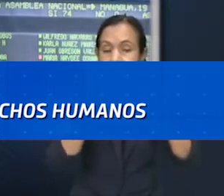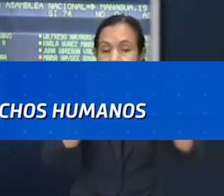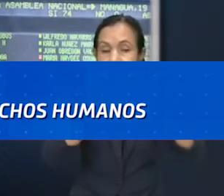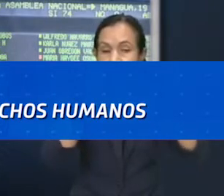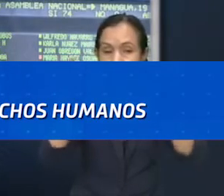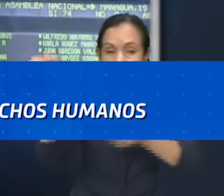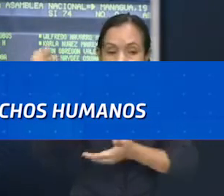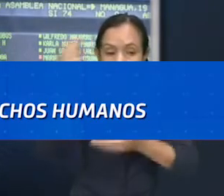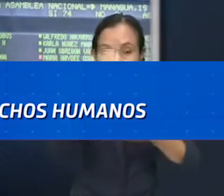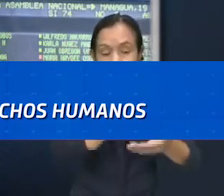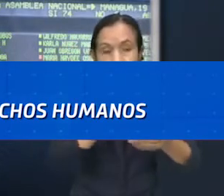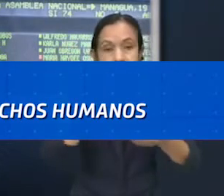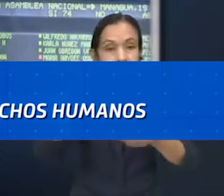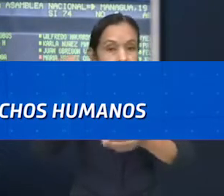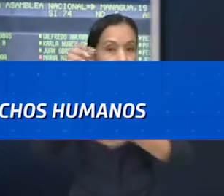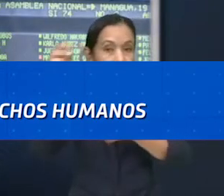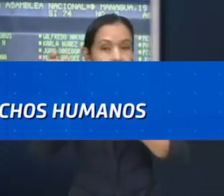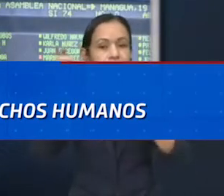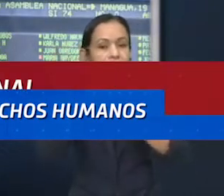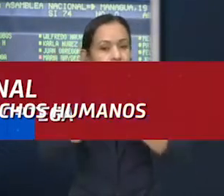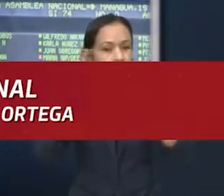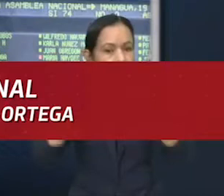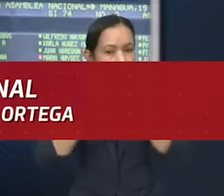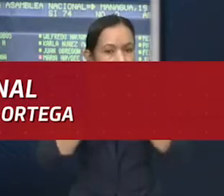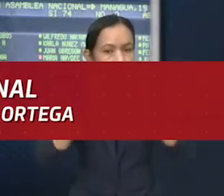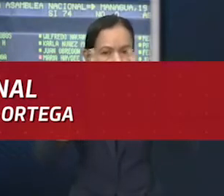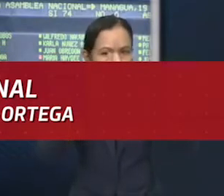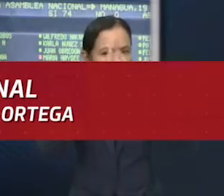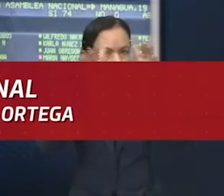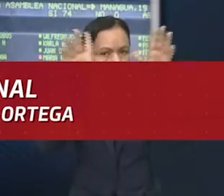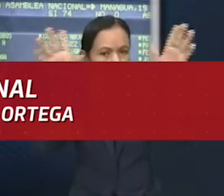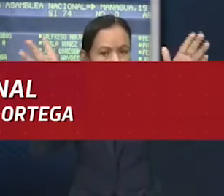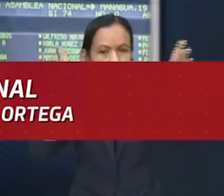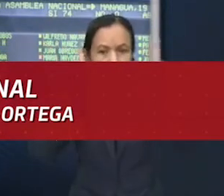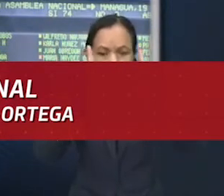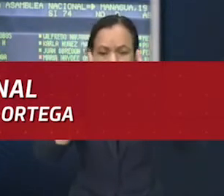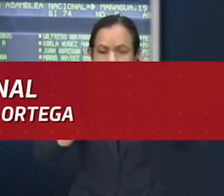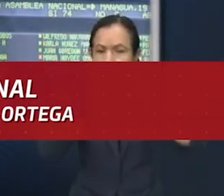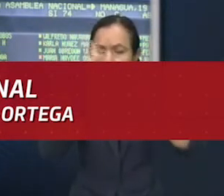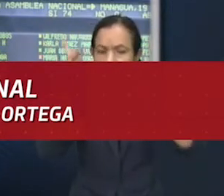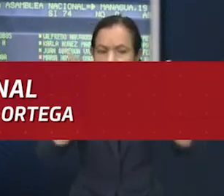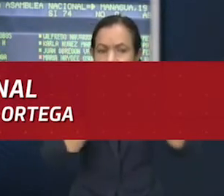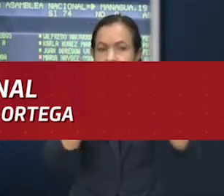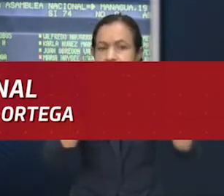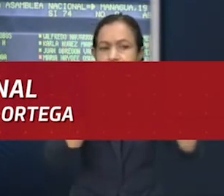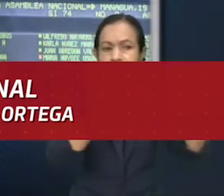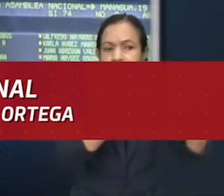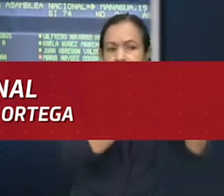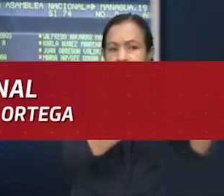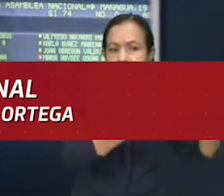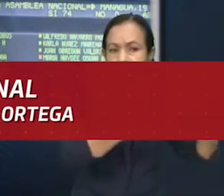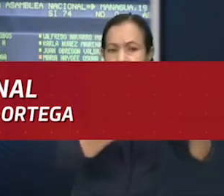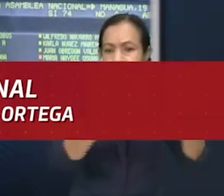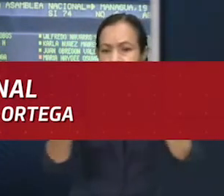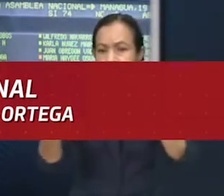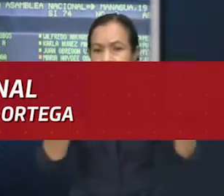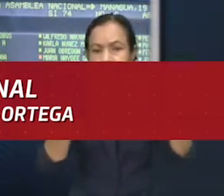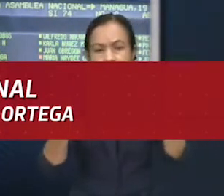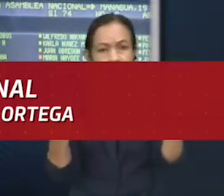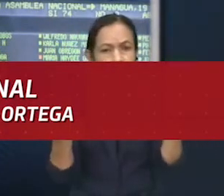Nicaragua, que le dan de afuera, deben de ser transparentes, deben ser tan vistos como el agua, pues realmente